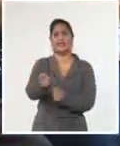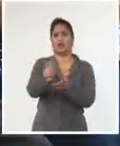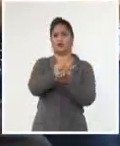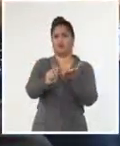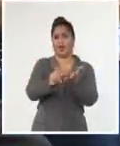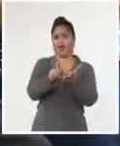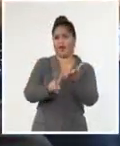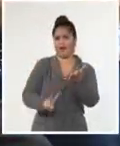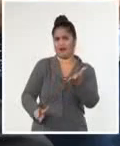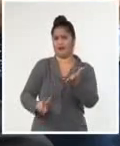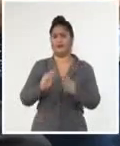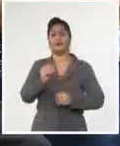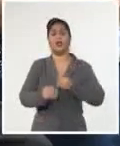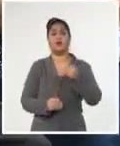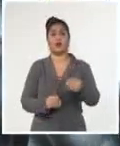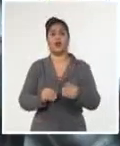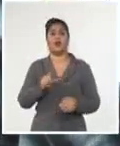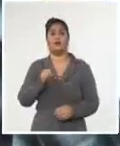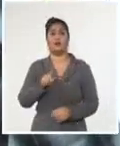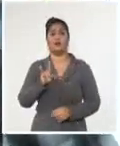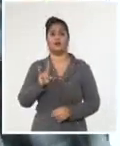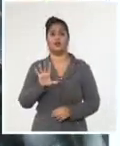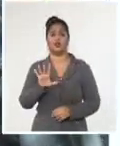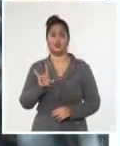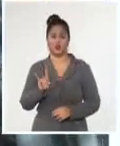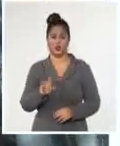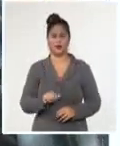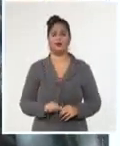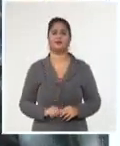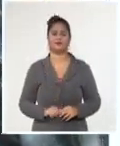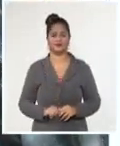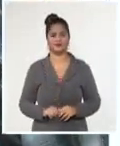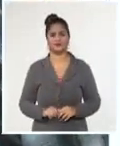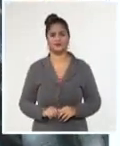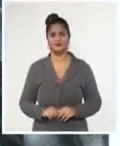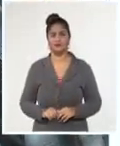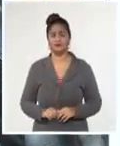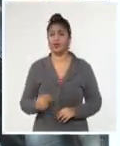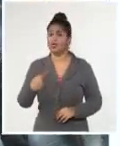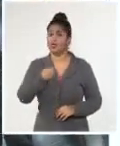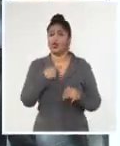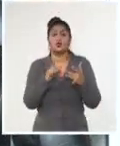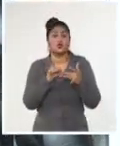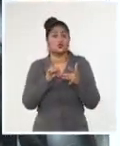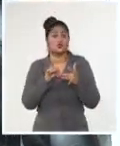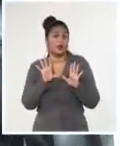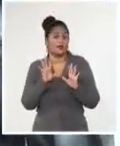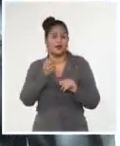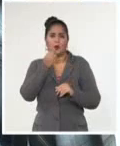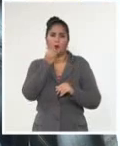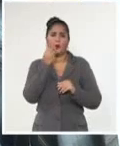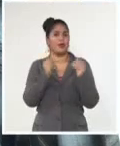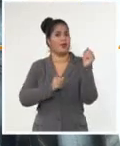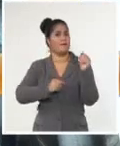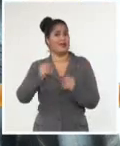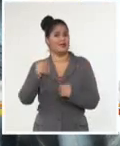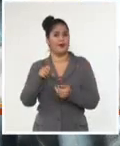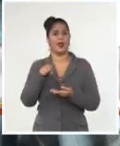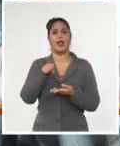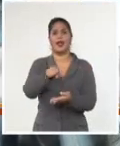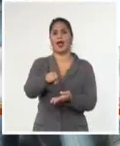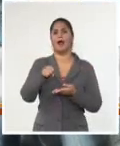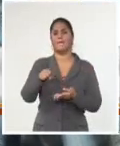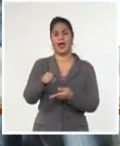de 1959. Tuve esa bendición de poder participar en esta campaña.